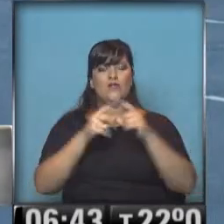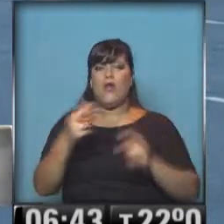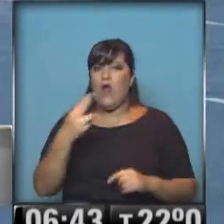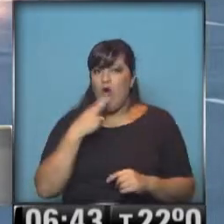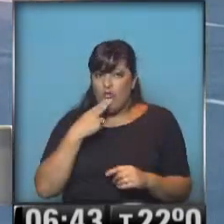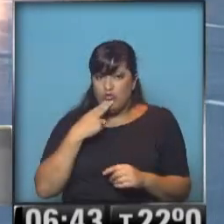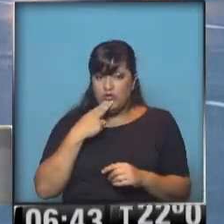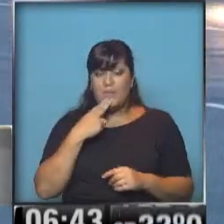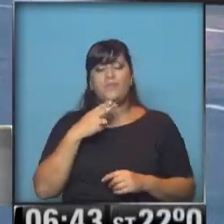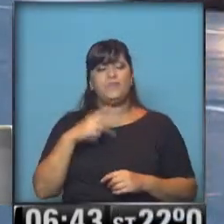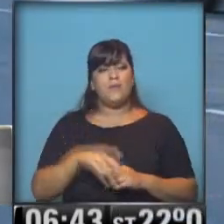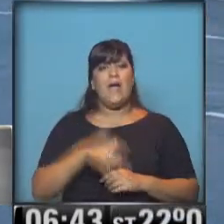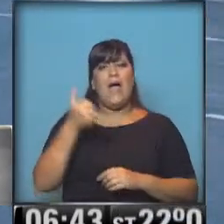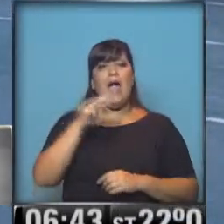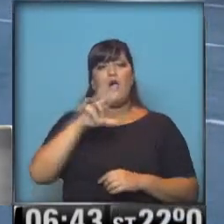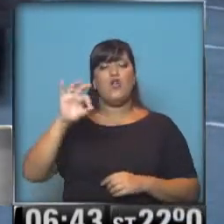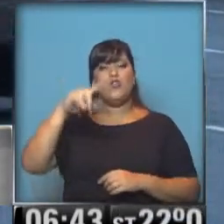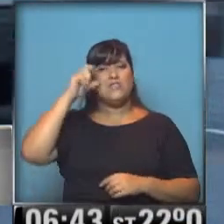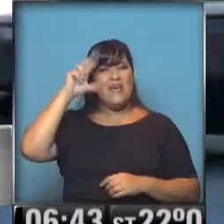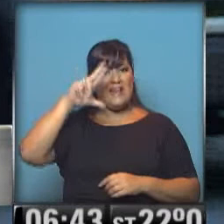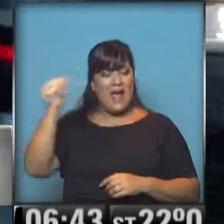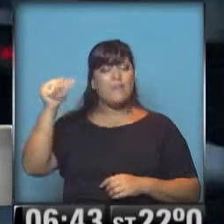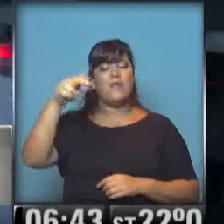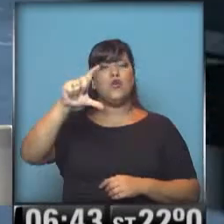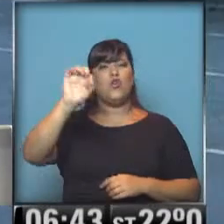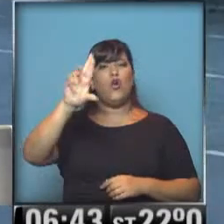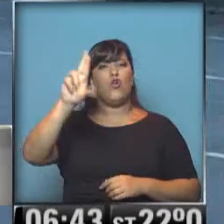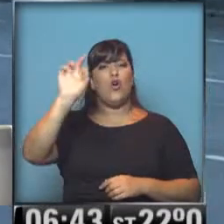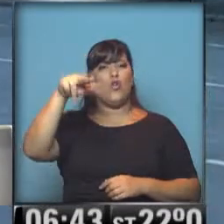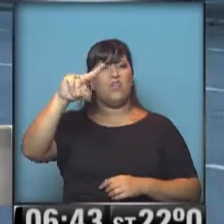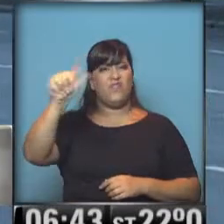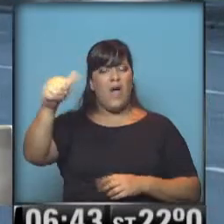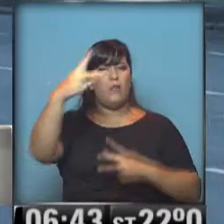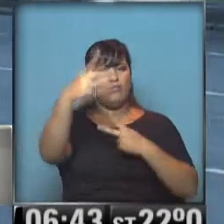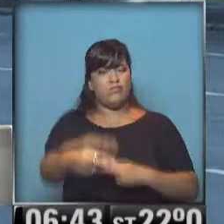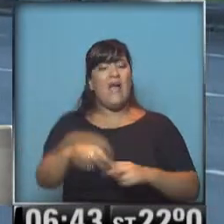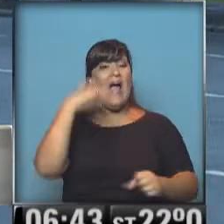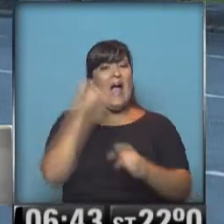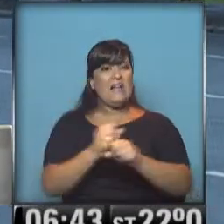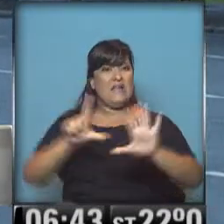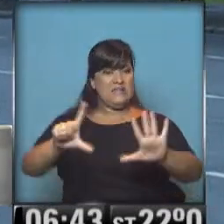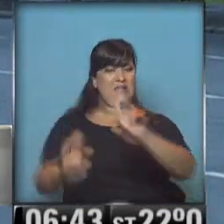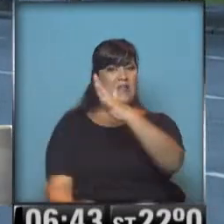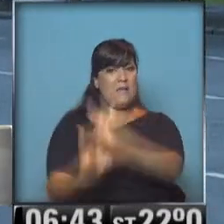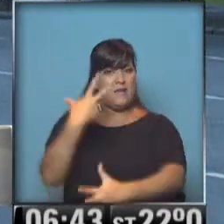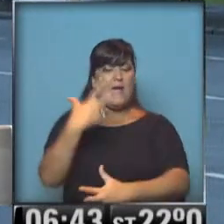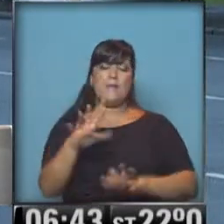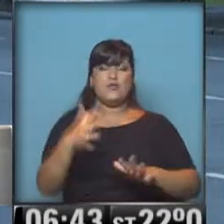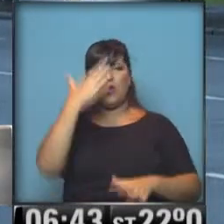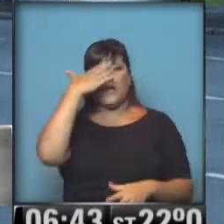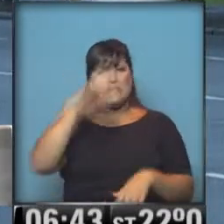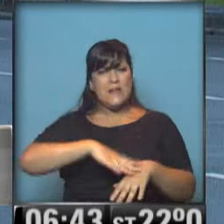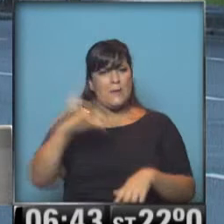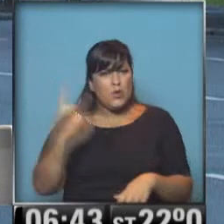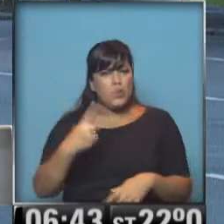entre Arocena y Coronda. El corte es total hasta las 7 de la mañana, hasta dentro de aproximadamente unos 15 minutos,